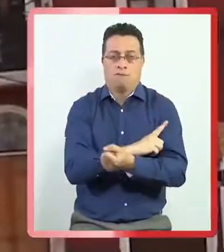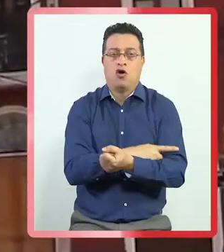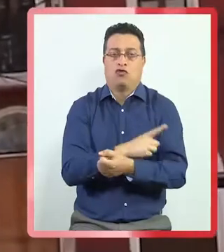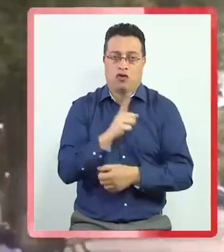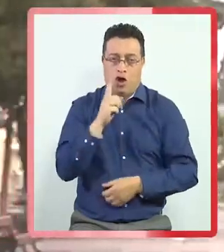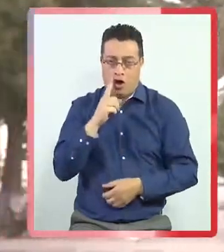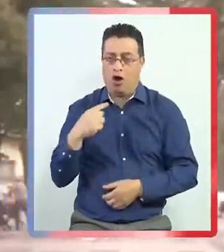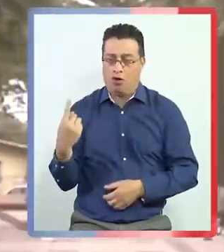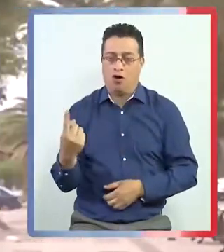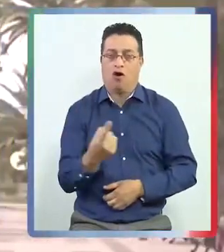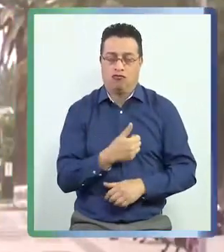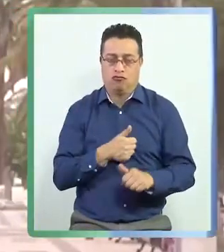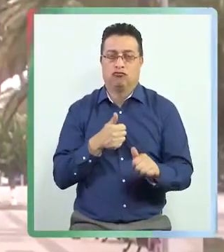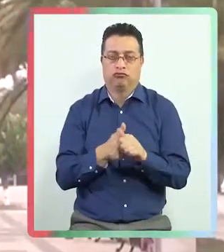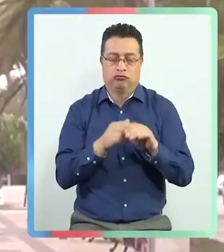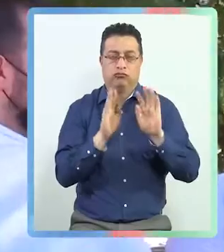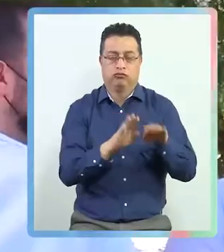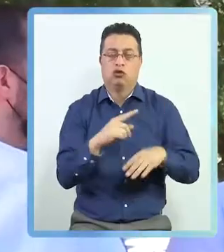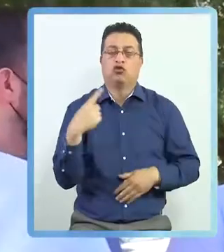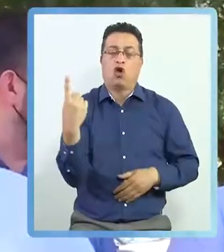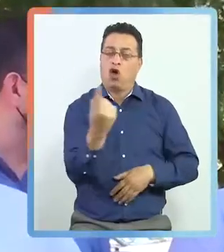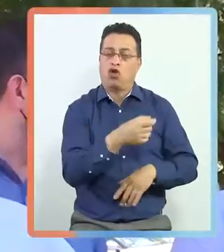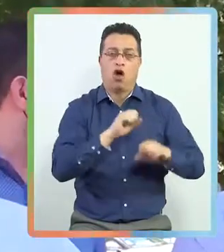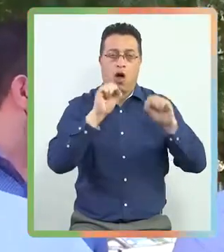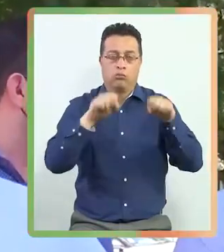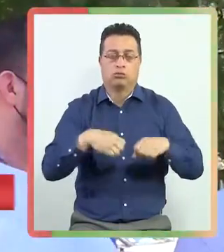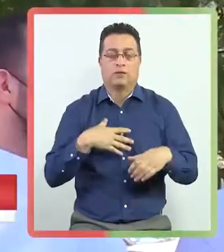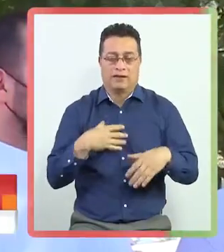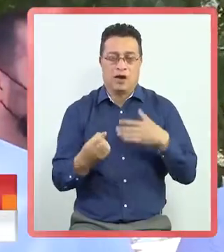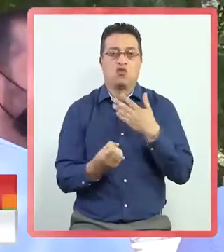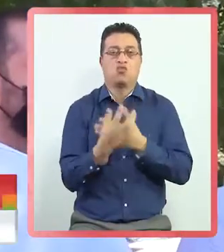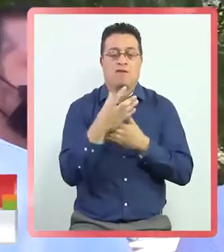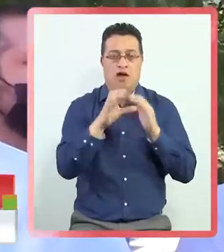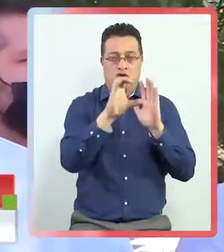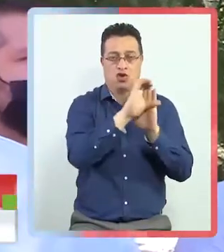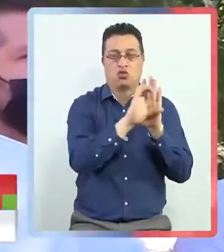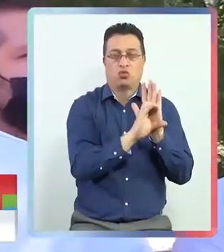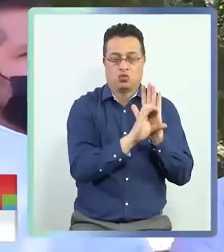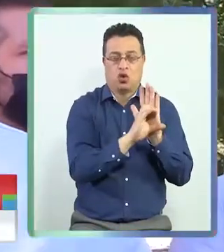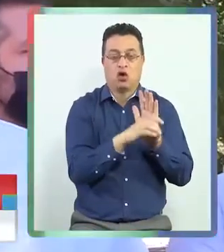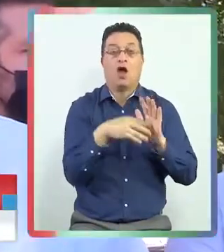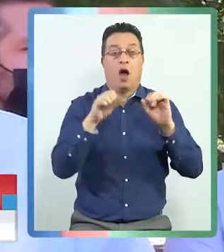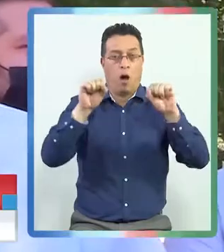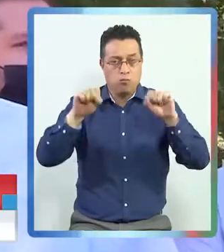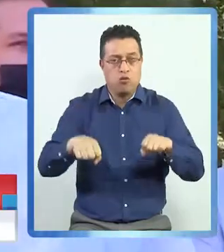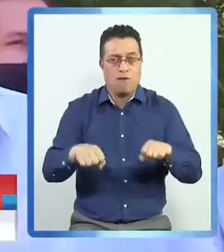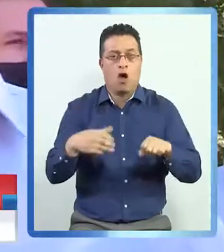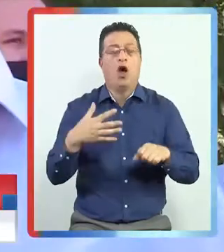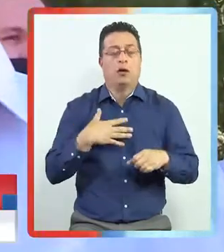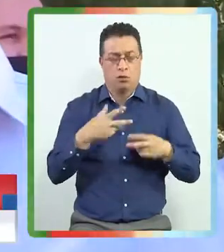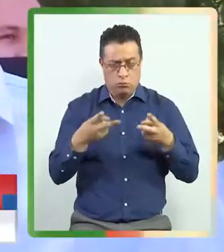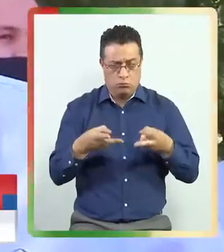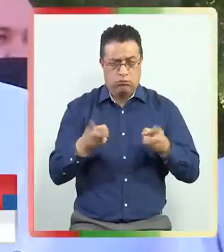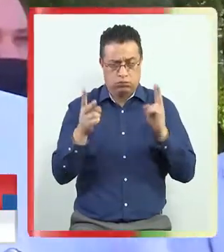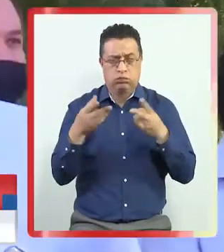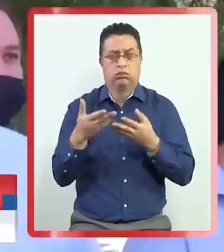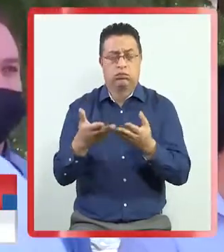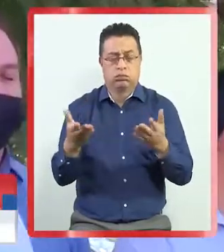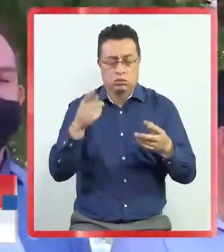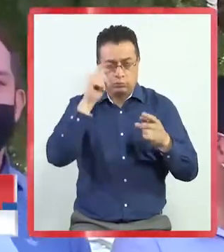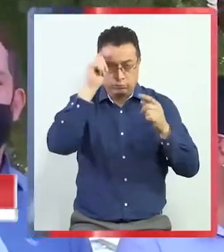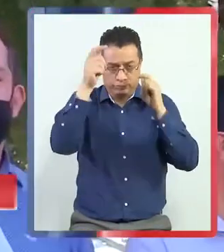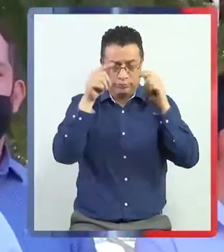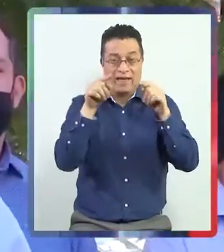fuerza en el territorio. Prácticamente todos votamos por el apruebo porque queríamos una nueva constitución, y esa nueva constitución pudiera permitir los espacios